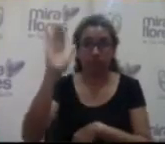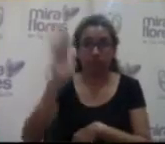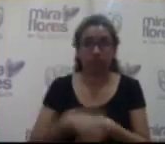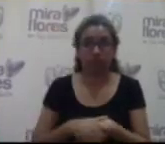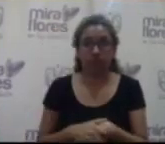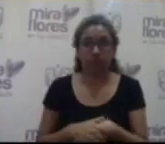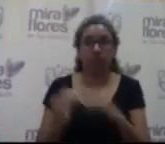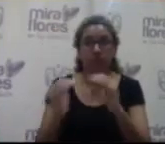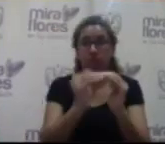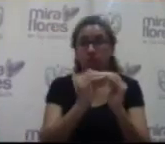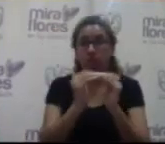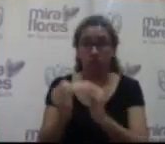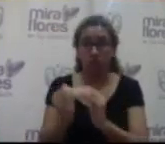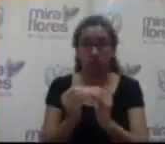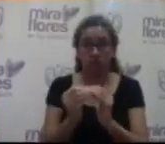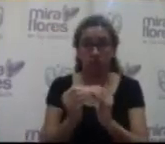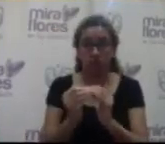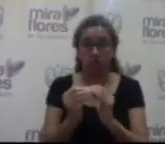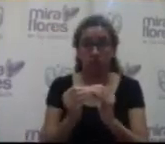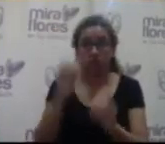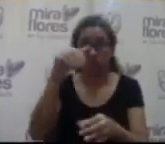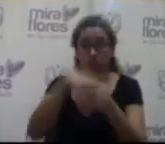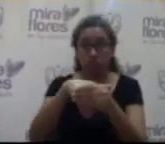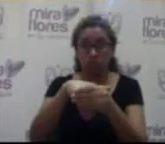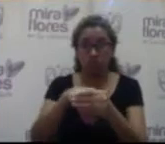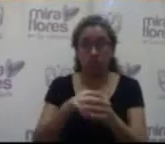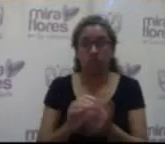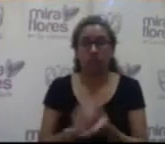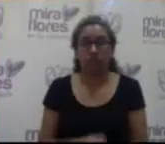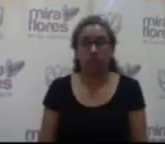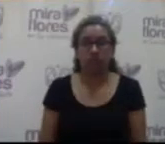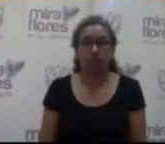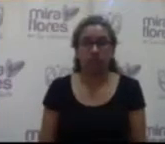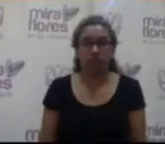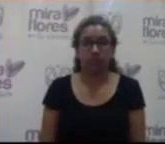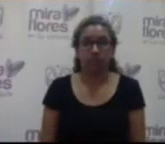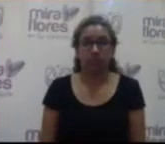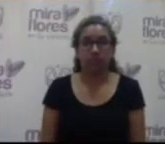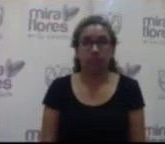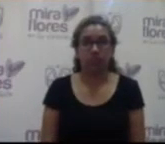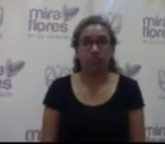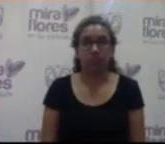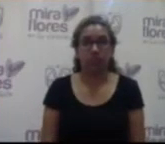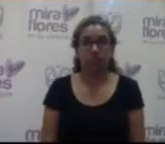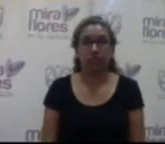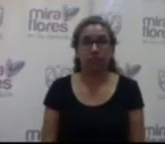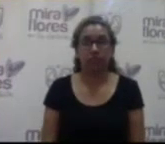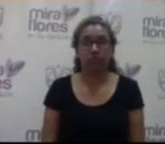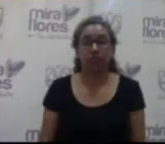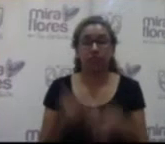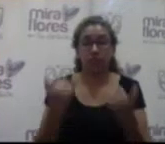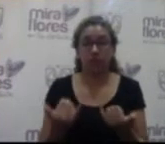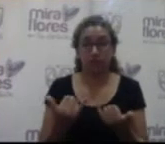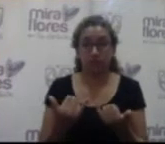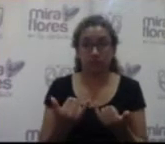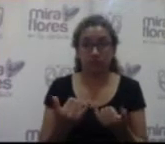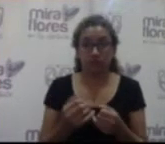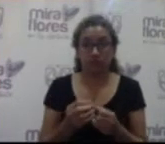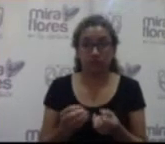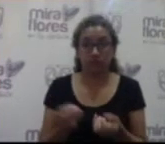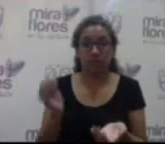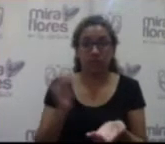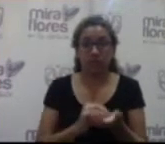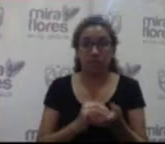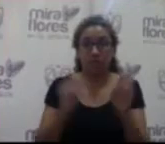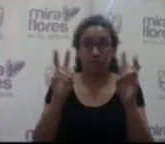se aprueba este informe con la unanimidad del caso y de esta manera vamos no tenemos más